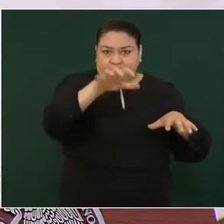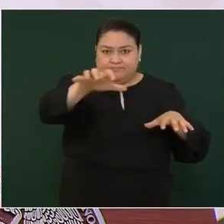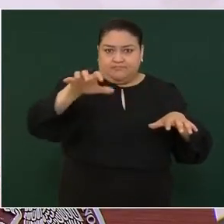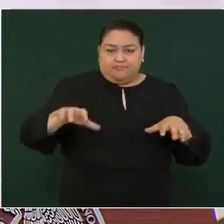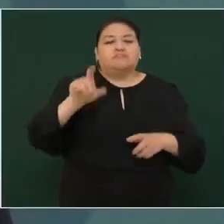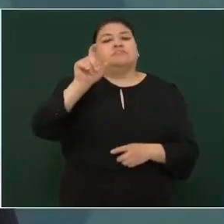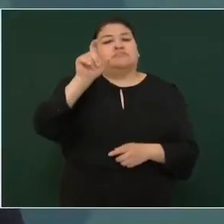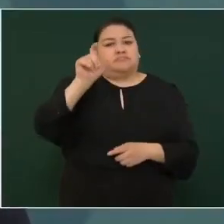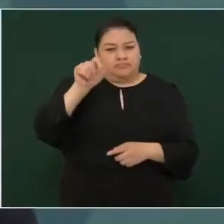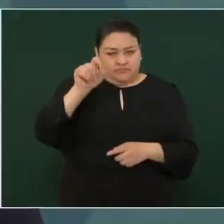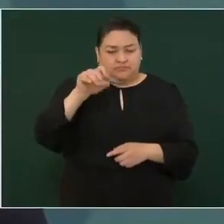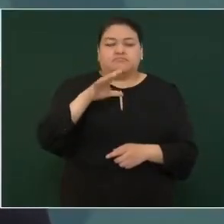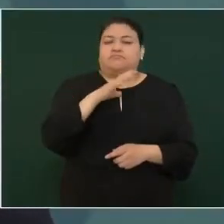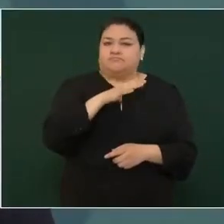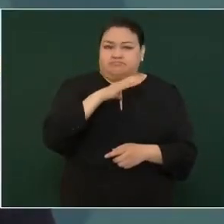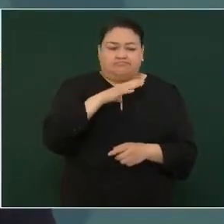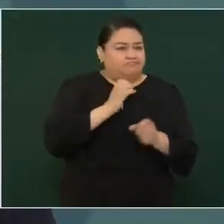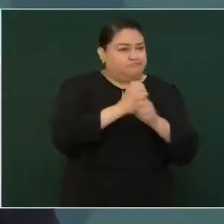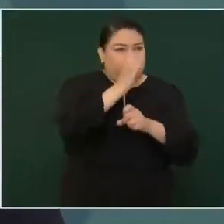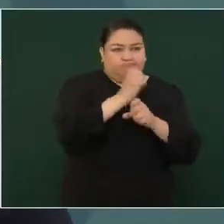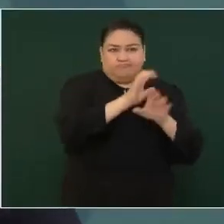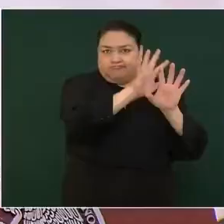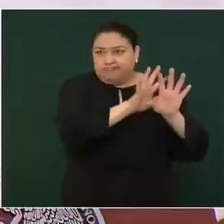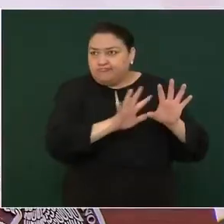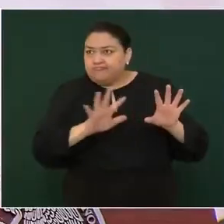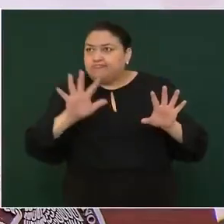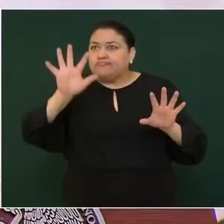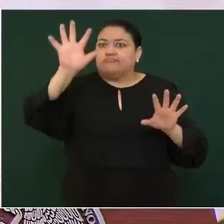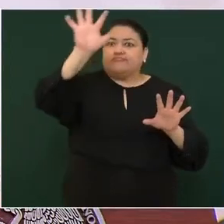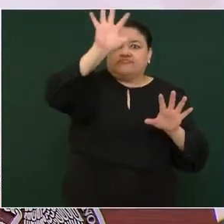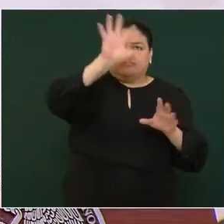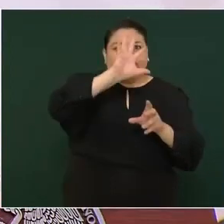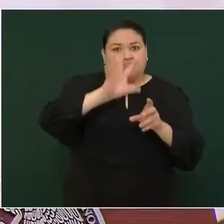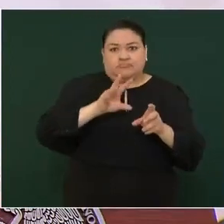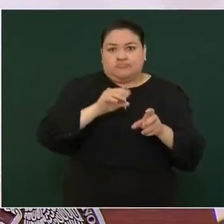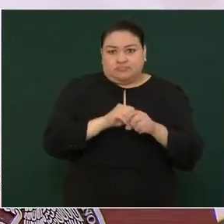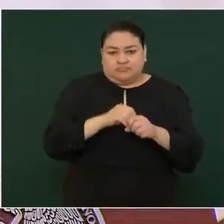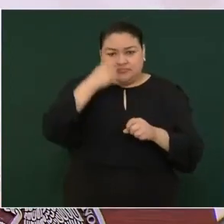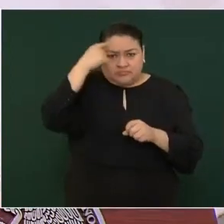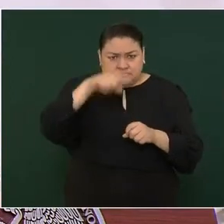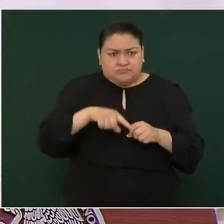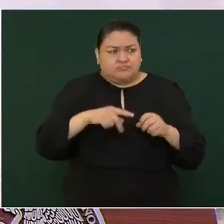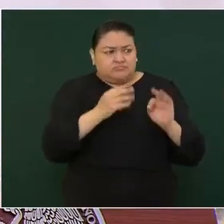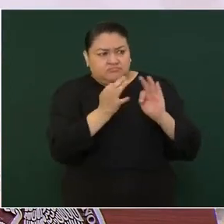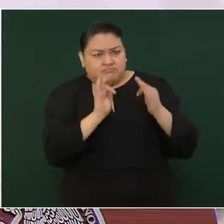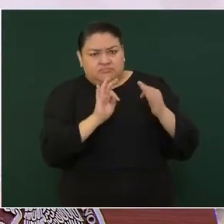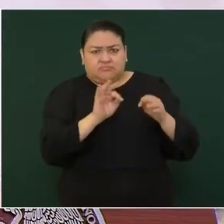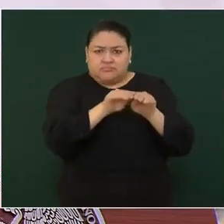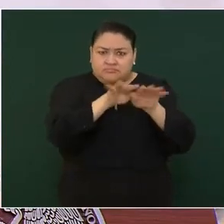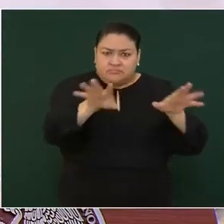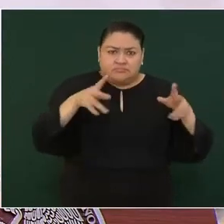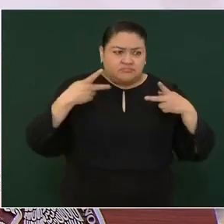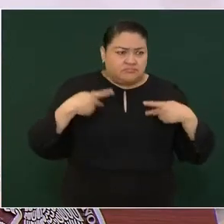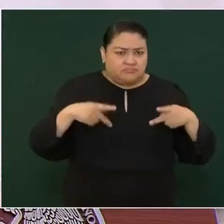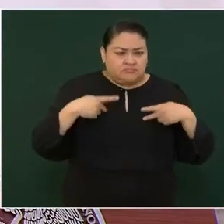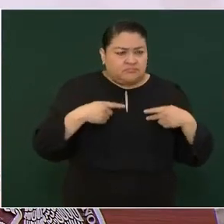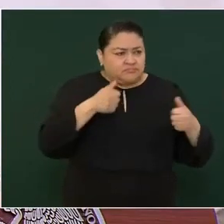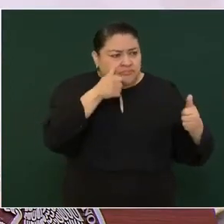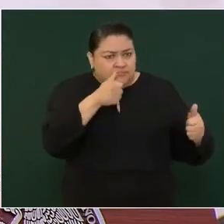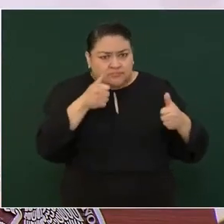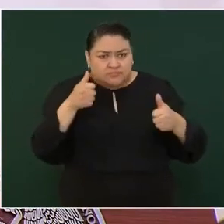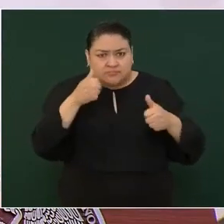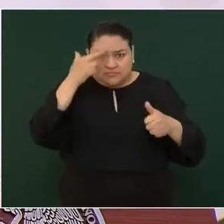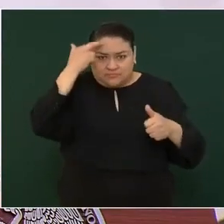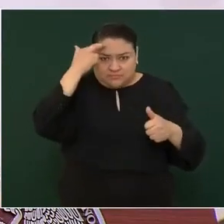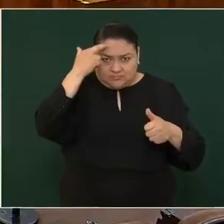desplegadas en todo el Estado, con atención precisamente a lo que es la parte del